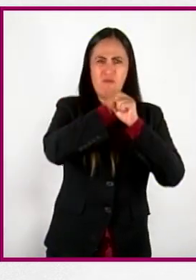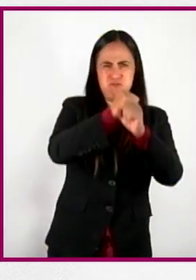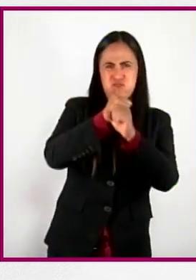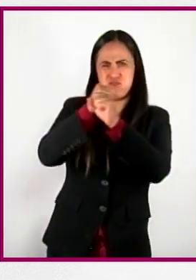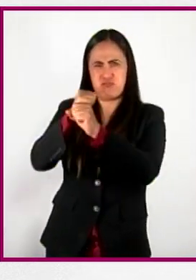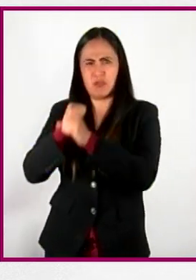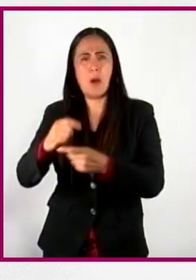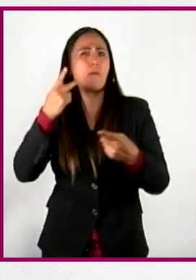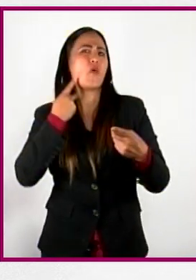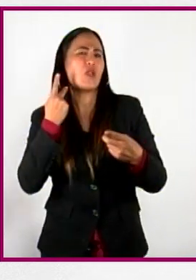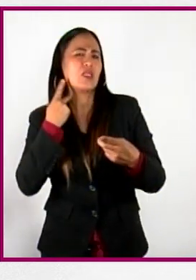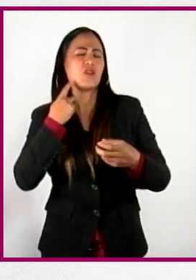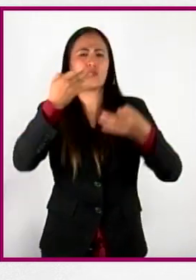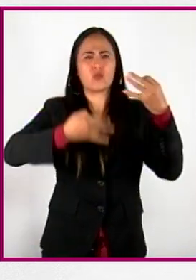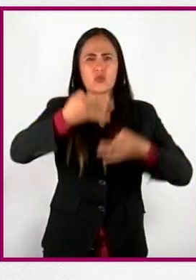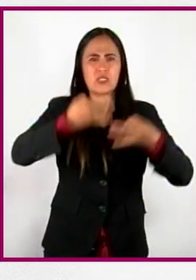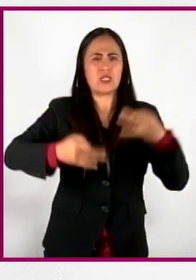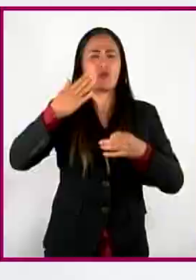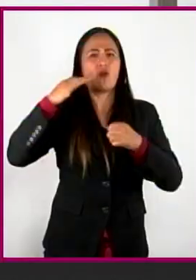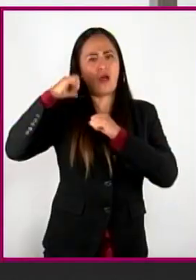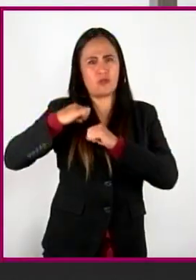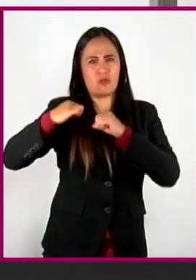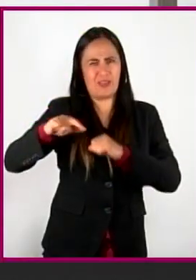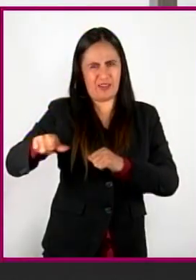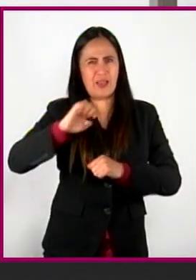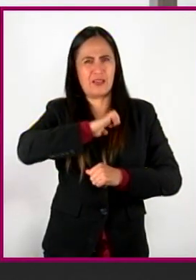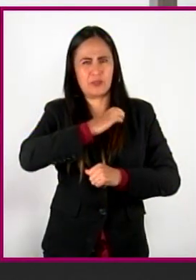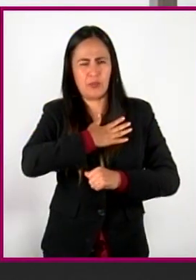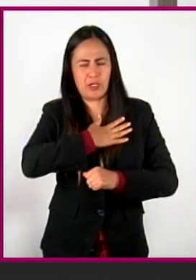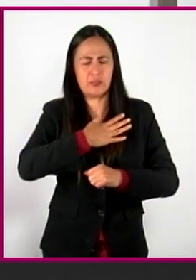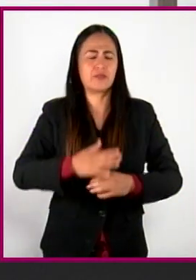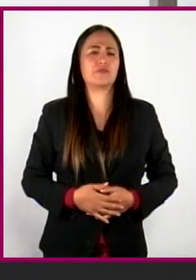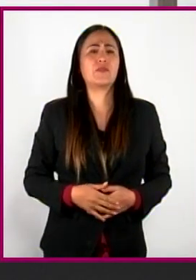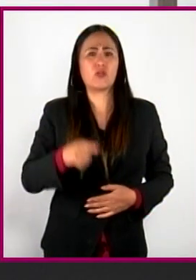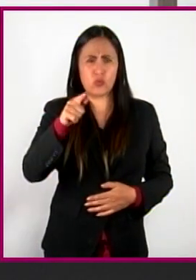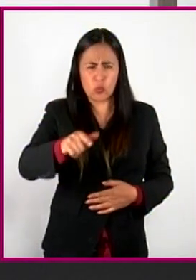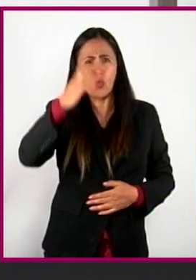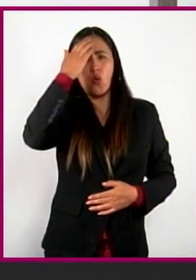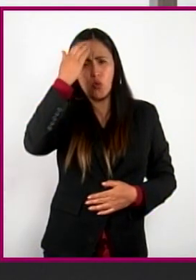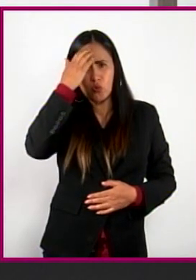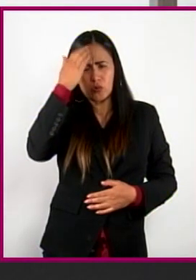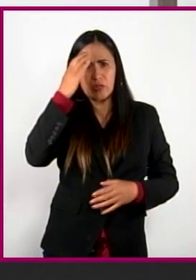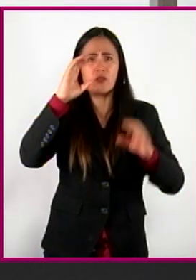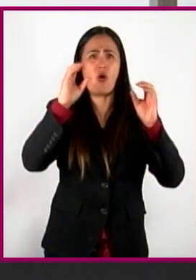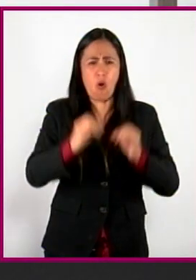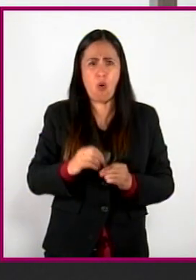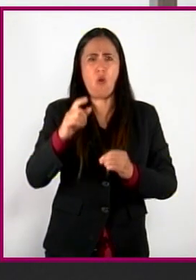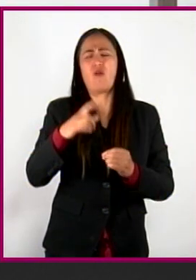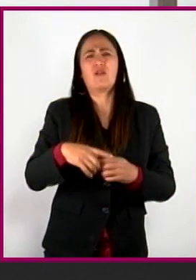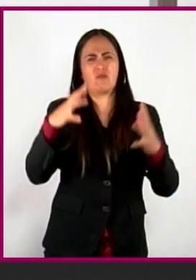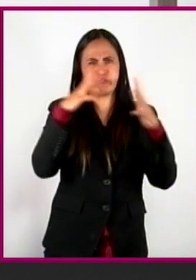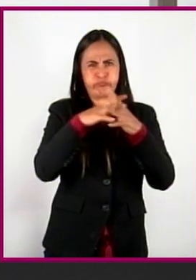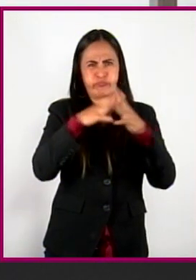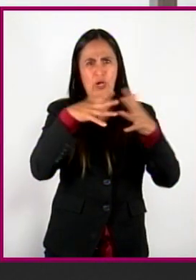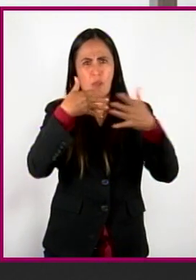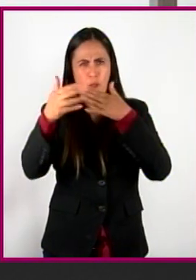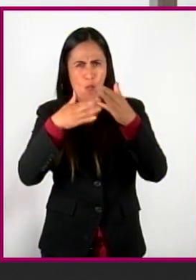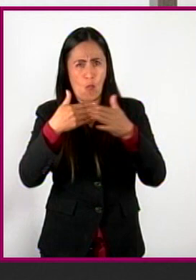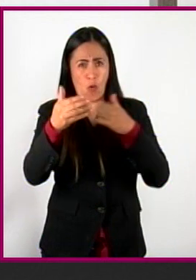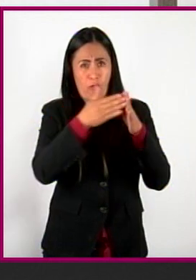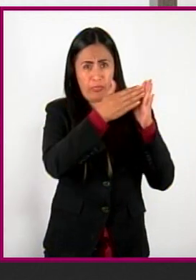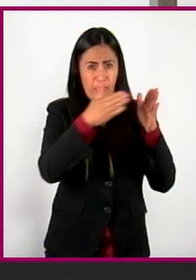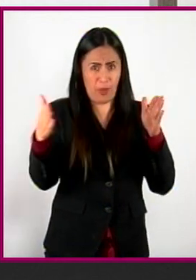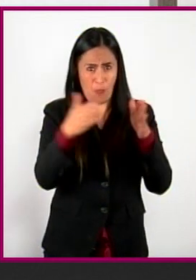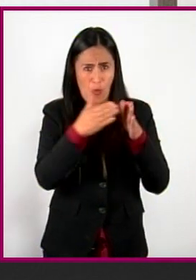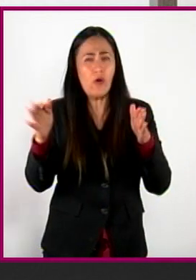políticos y jurídicos de las autoridades españolas. ¿Conoces o has escuchado de alguna lucha social contemporánea? Seguro que sí,